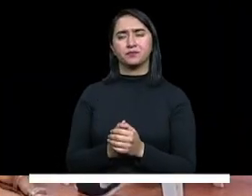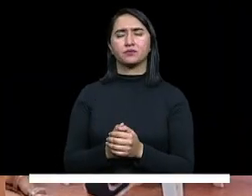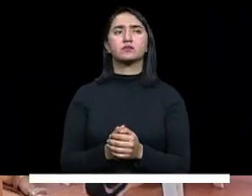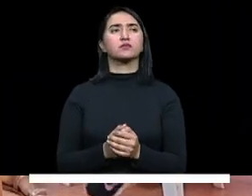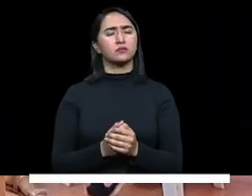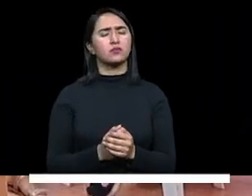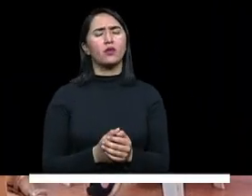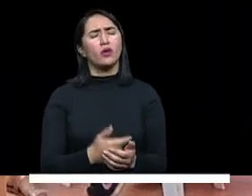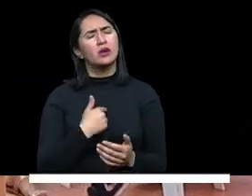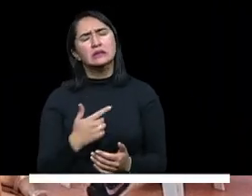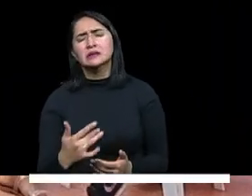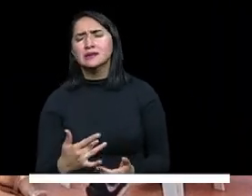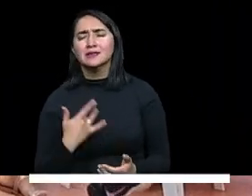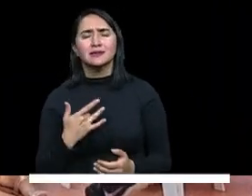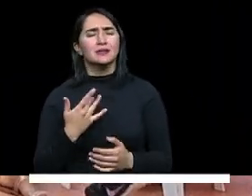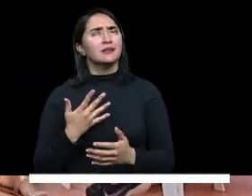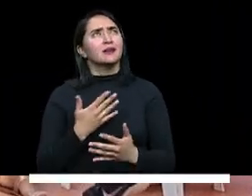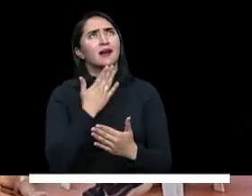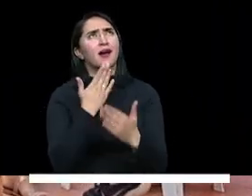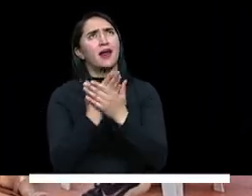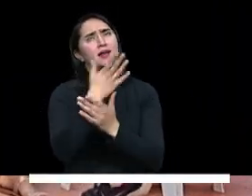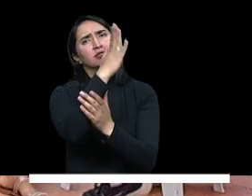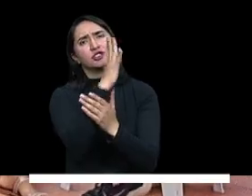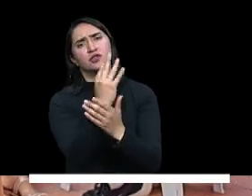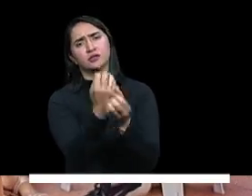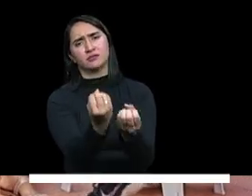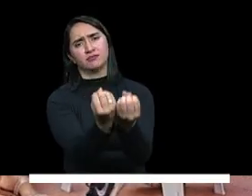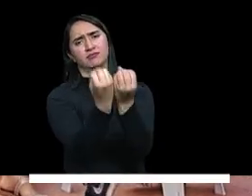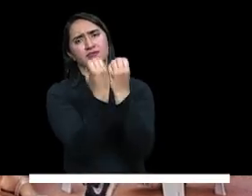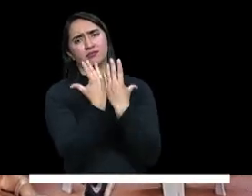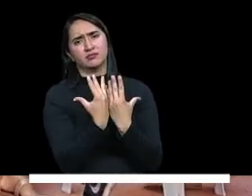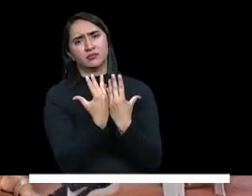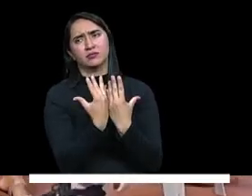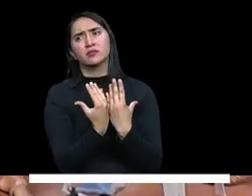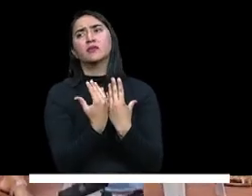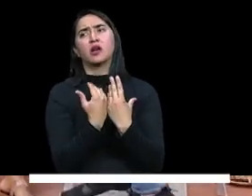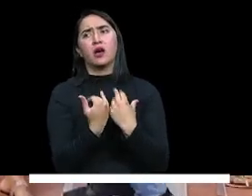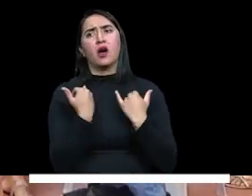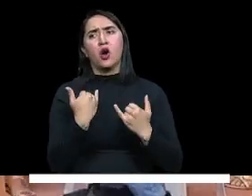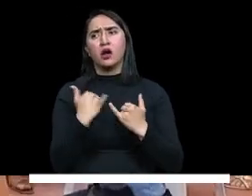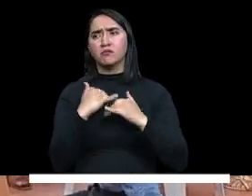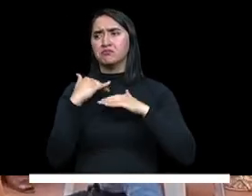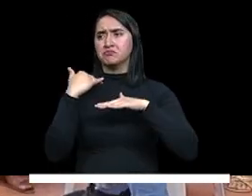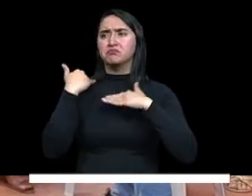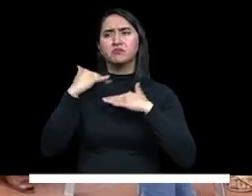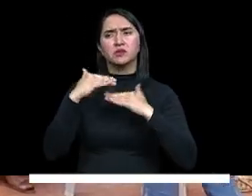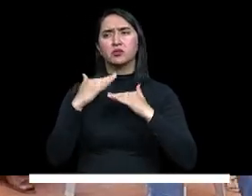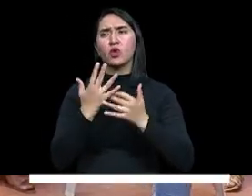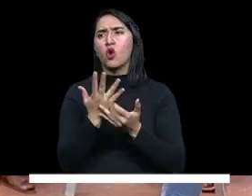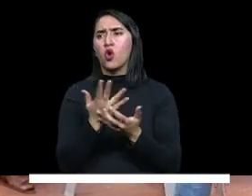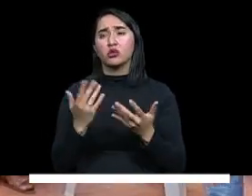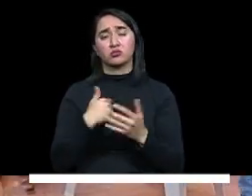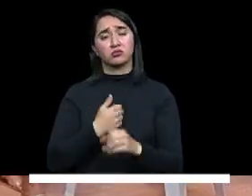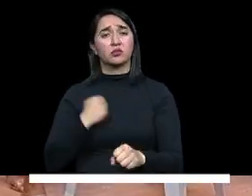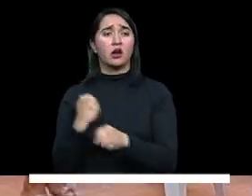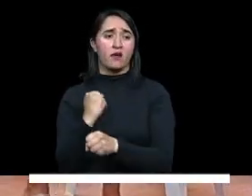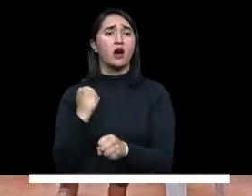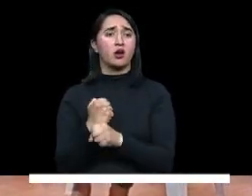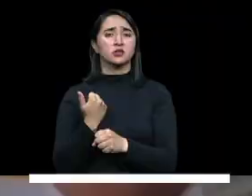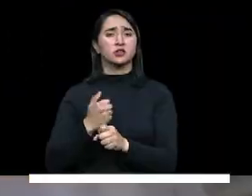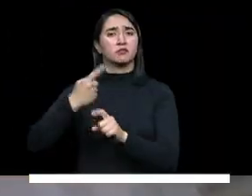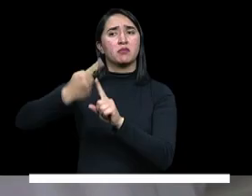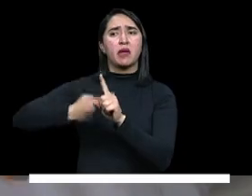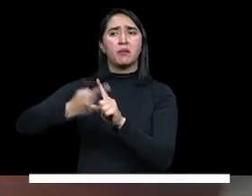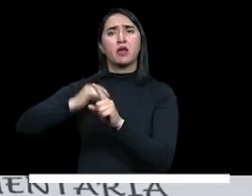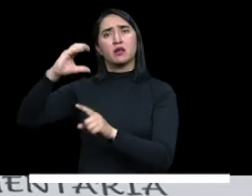porque es una bendición. Porque hoy no tenían que darle a mis niños. Una casa, o sea, sinceramente, porque igualmente yo trabajo y eso me pago en el mensual.